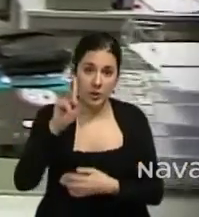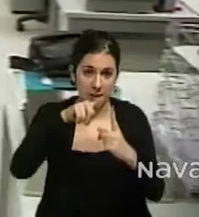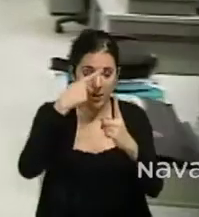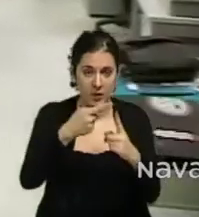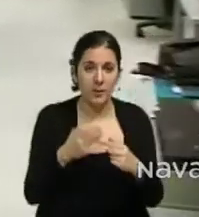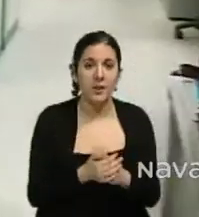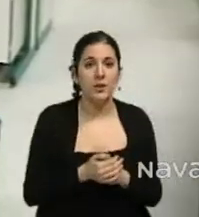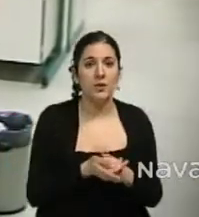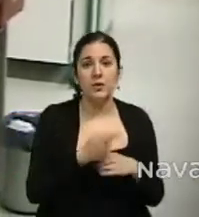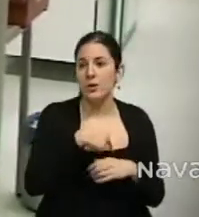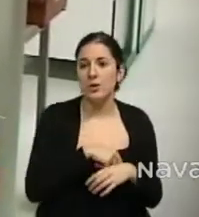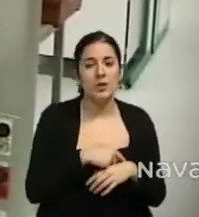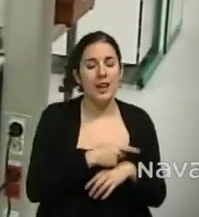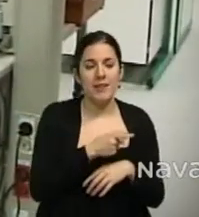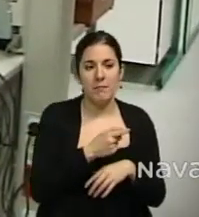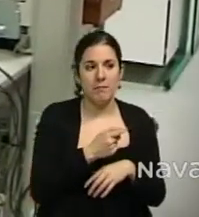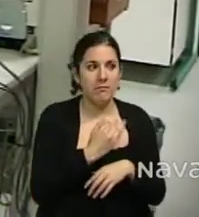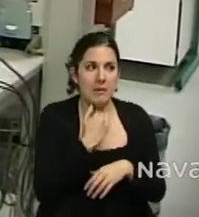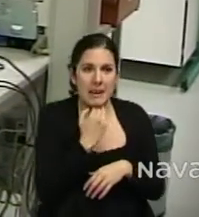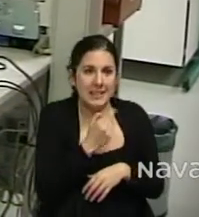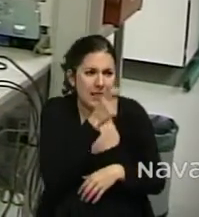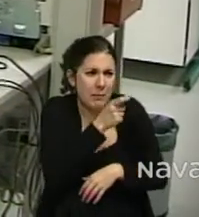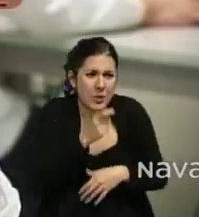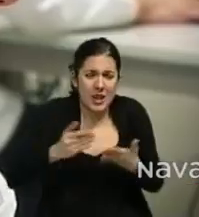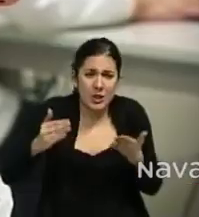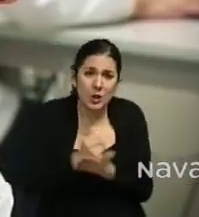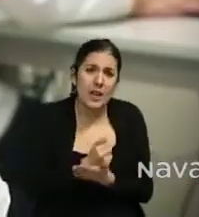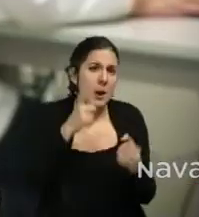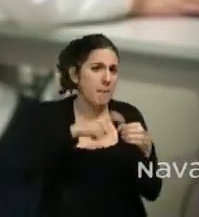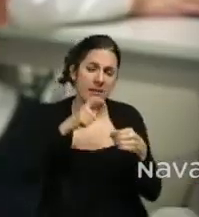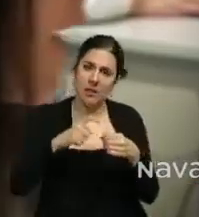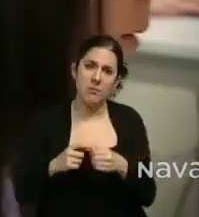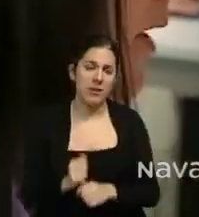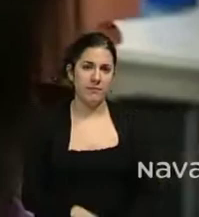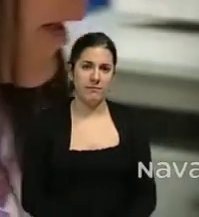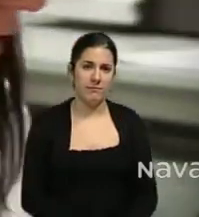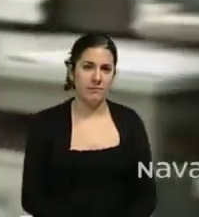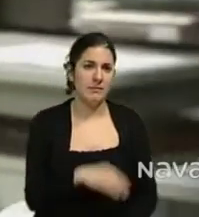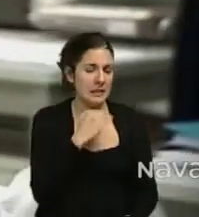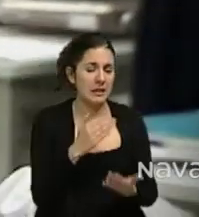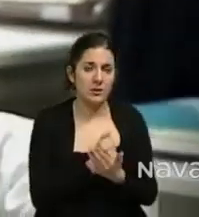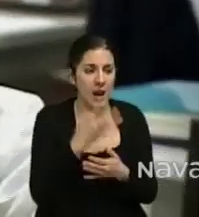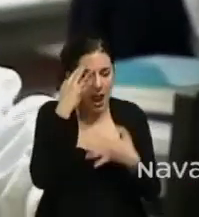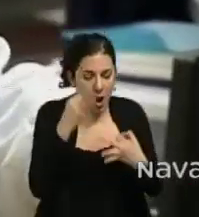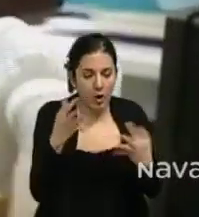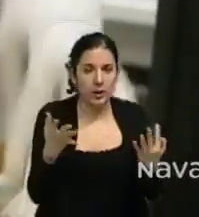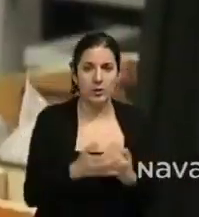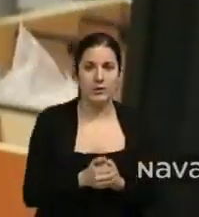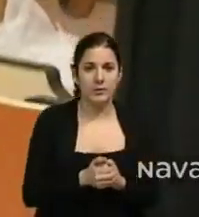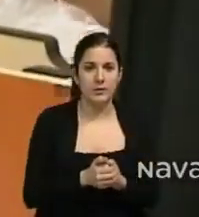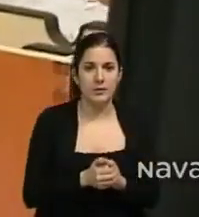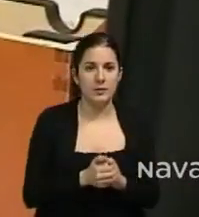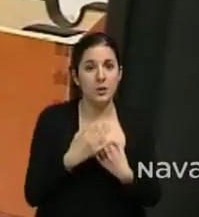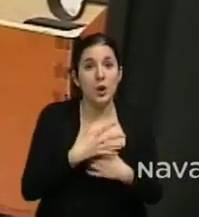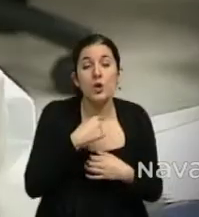pues prácticamente ha contado la participación de todas las personas de la empresa. Es que es lógico, sea, yo en algún momento me